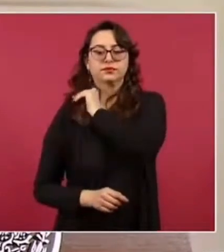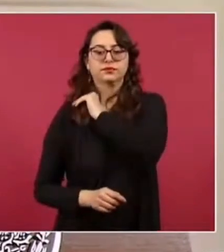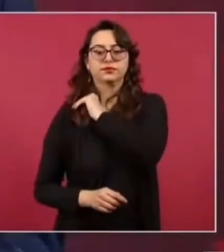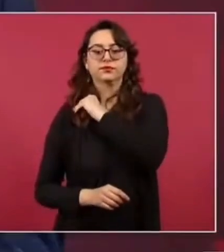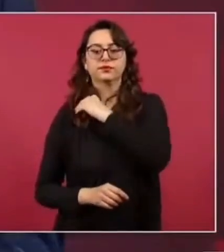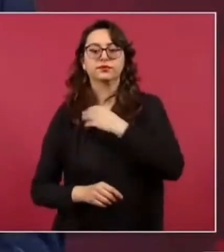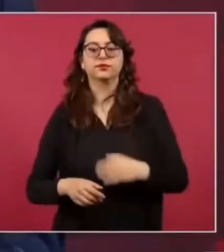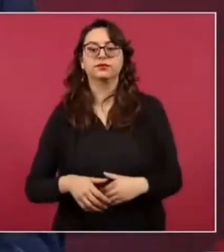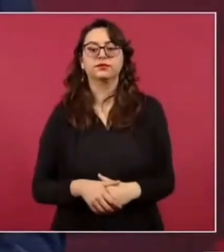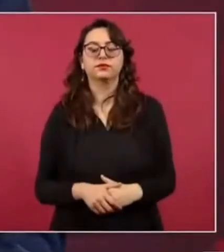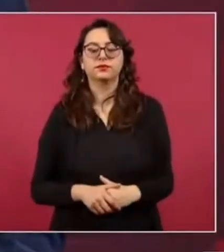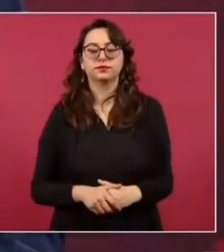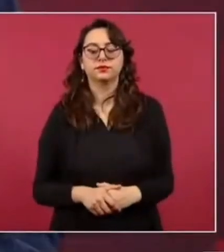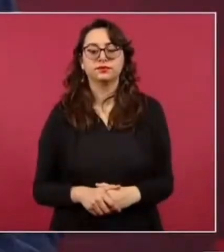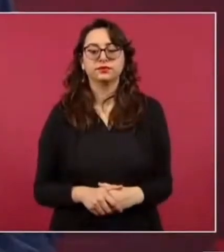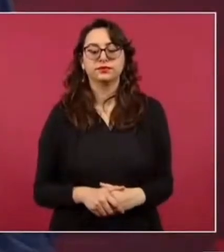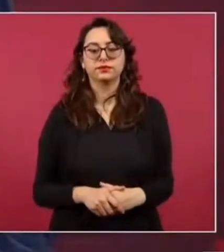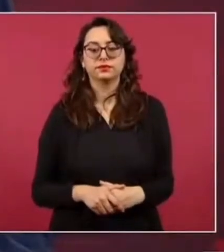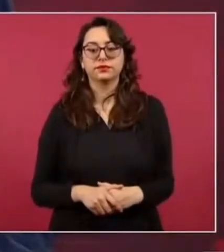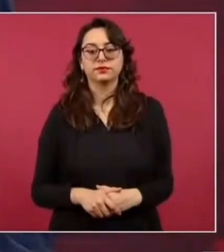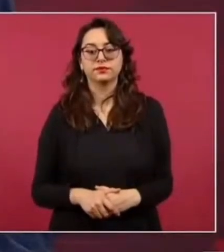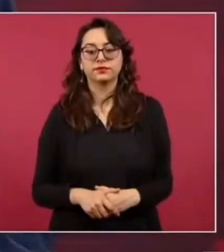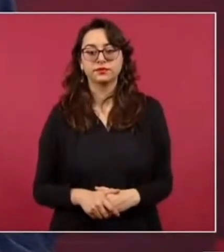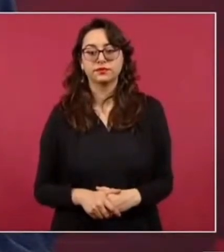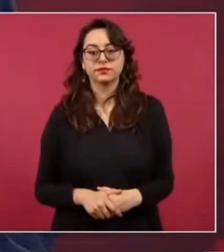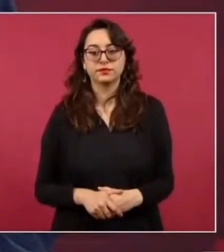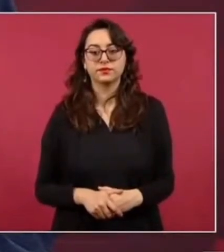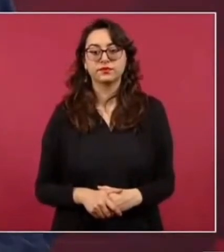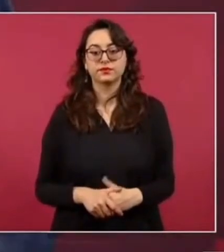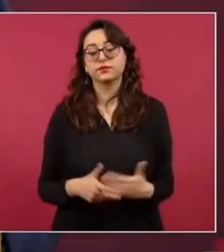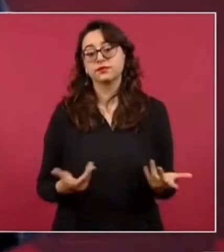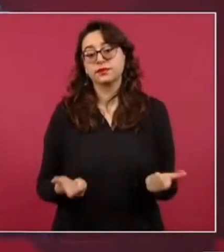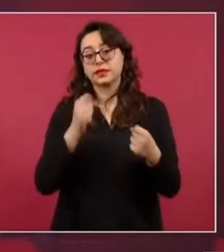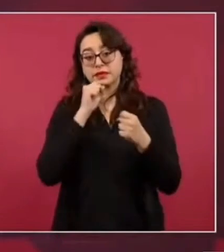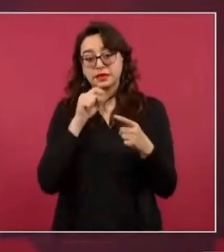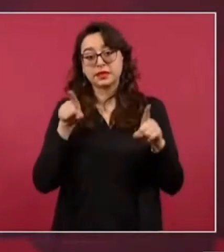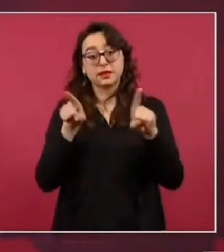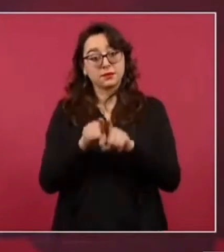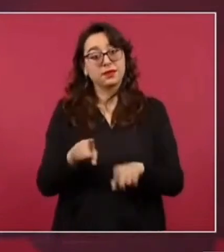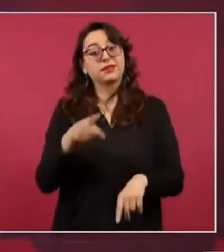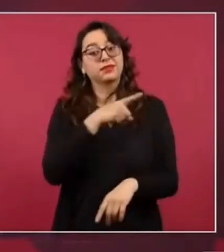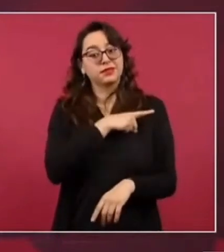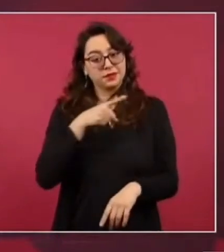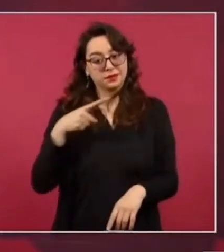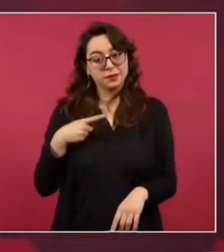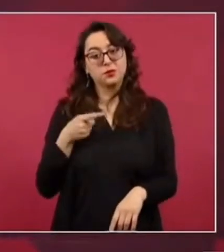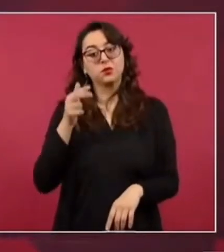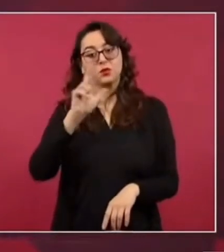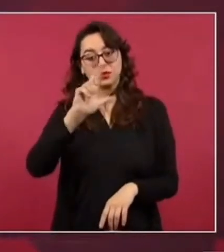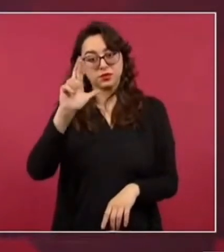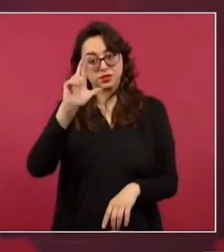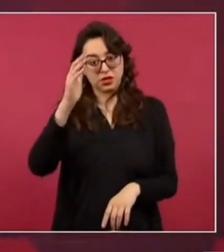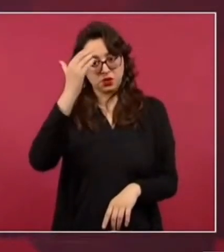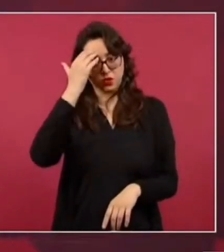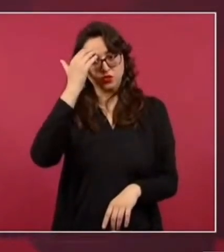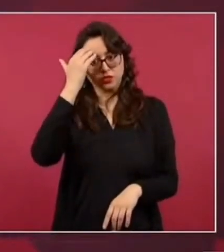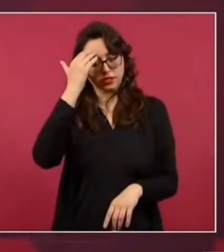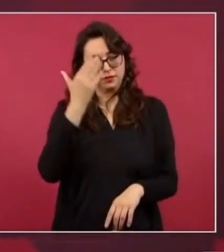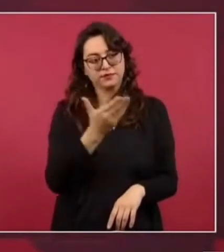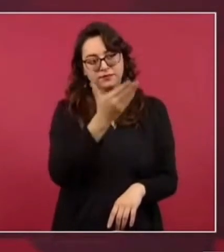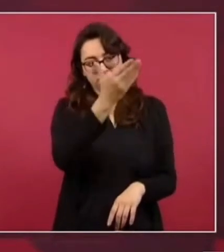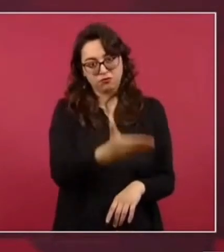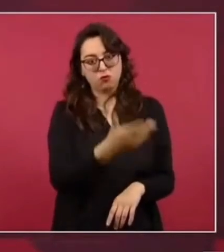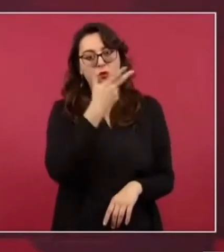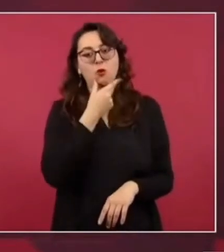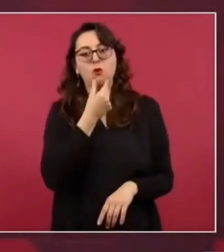cuando le preguntan a él y a quien es vocera de la Casa Blanca